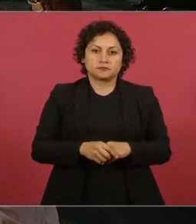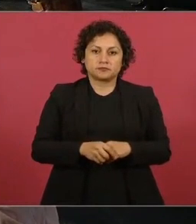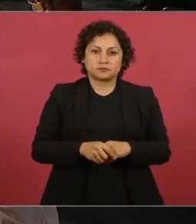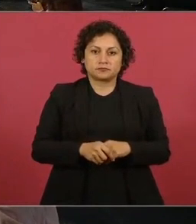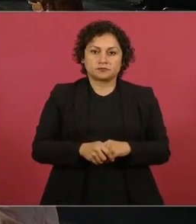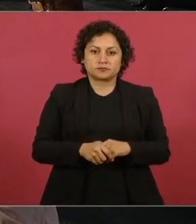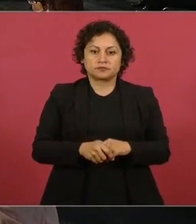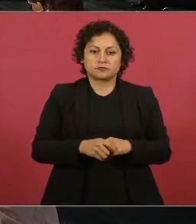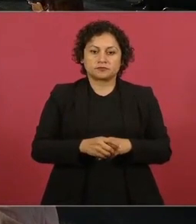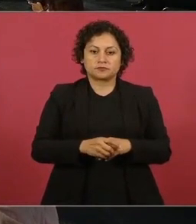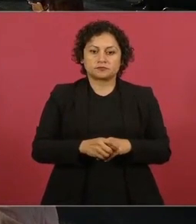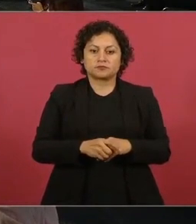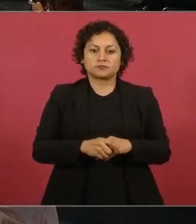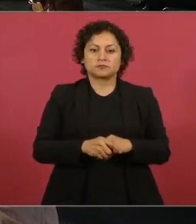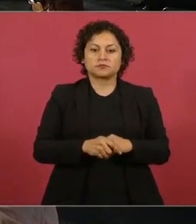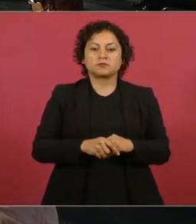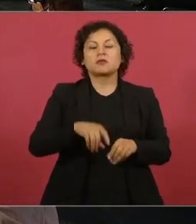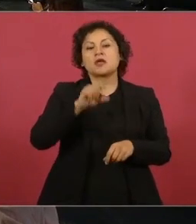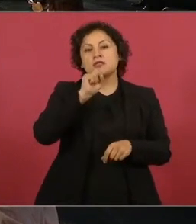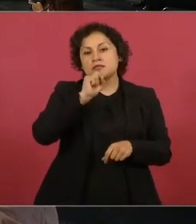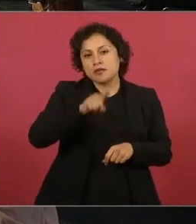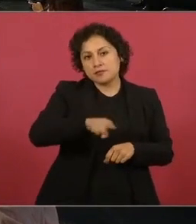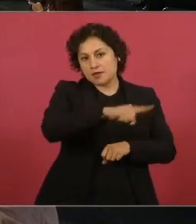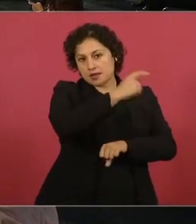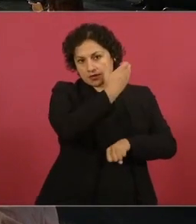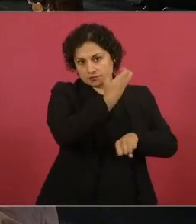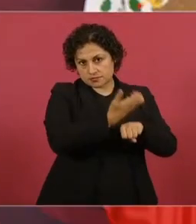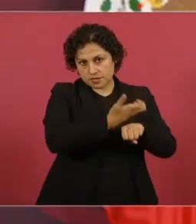fabricantes en Estados Unidos.